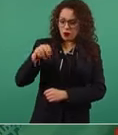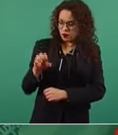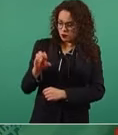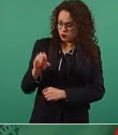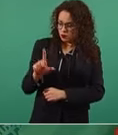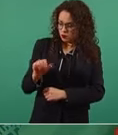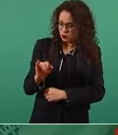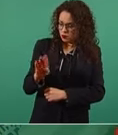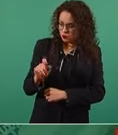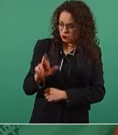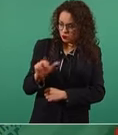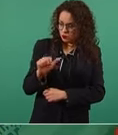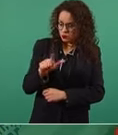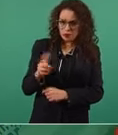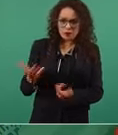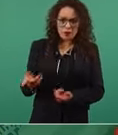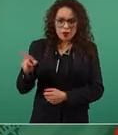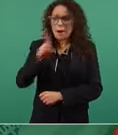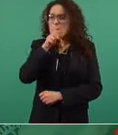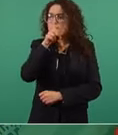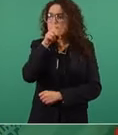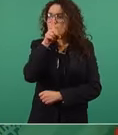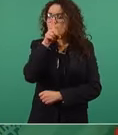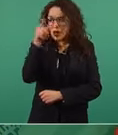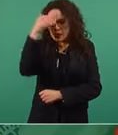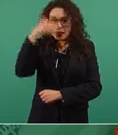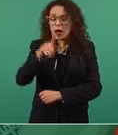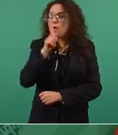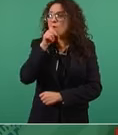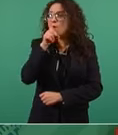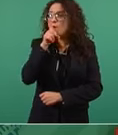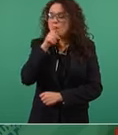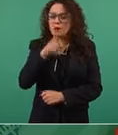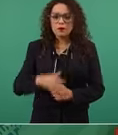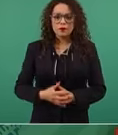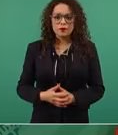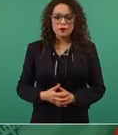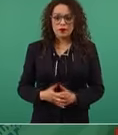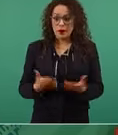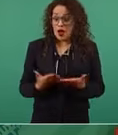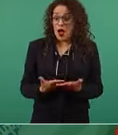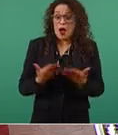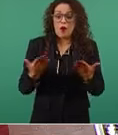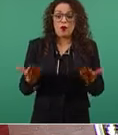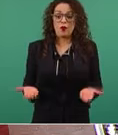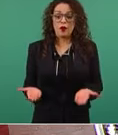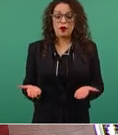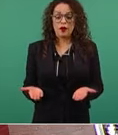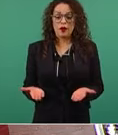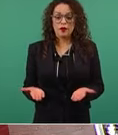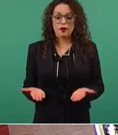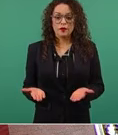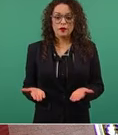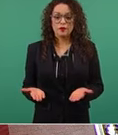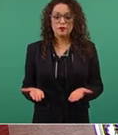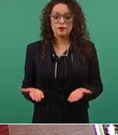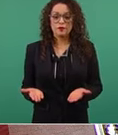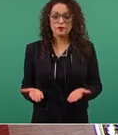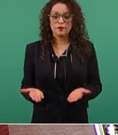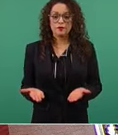Y ahora, como ya no es el